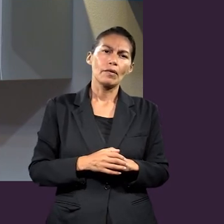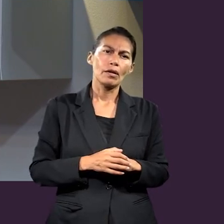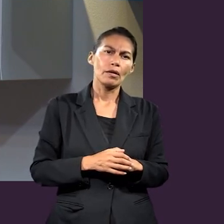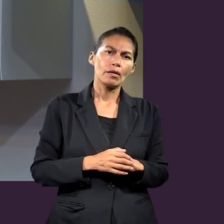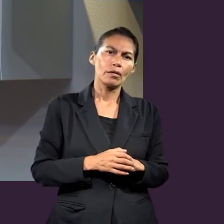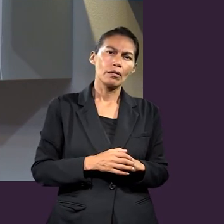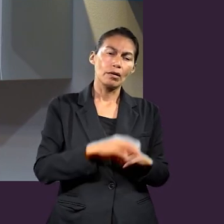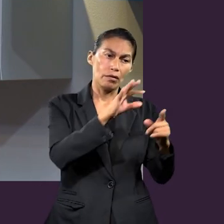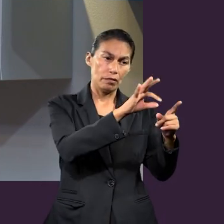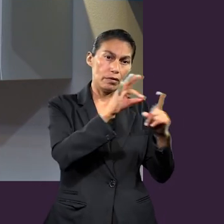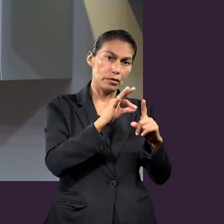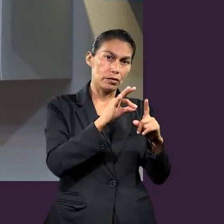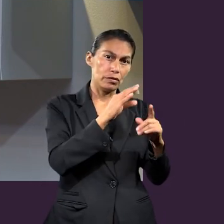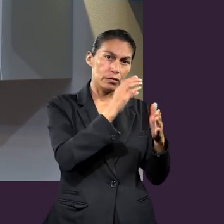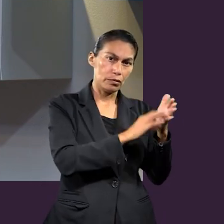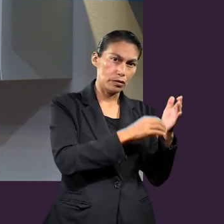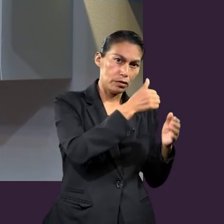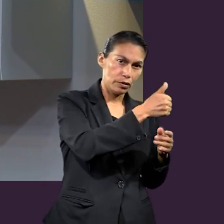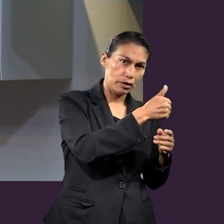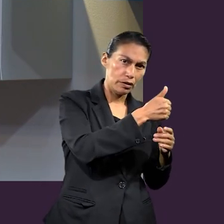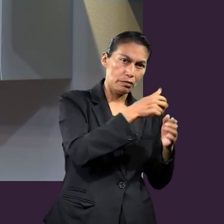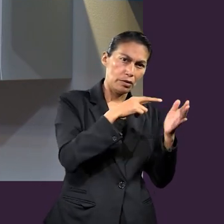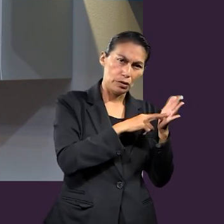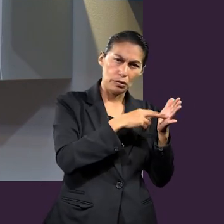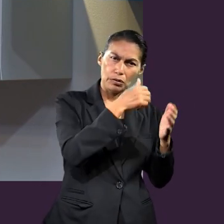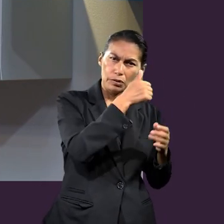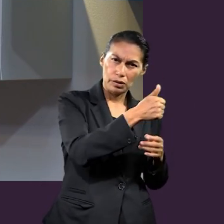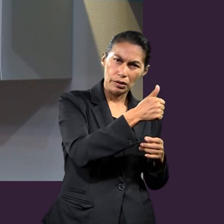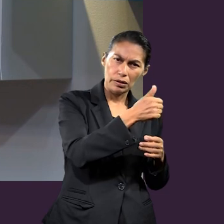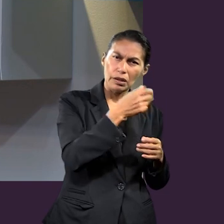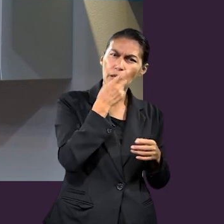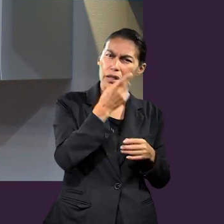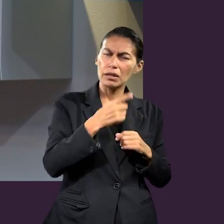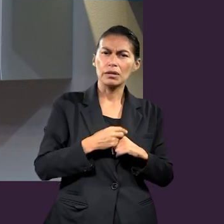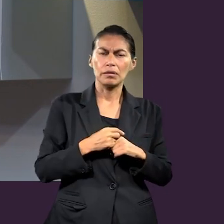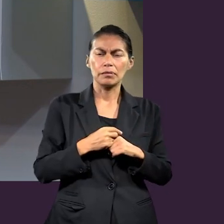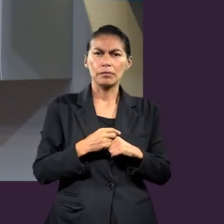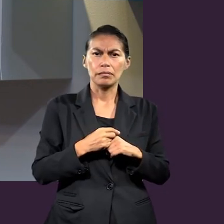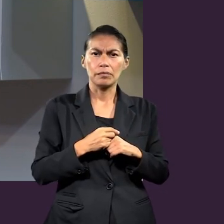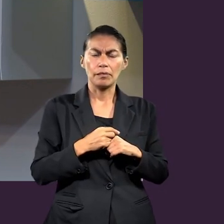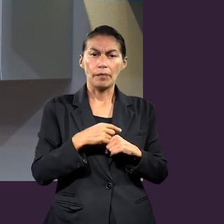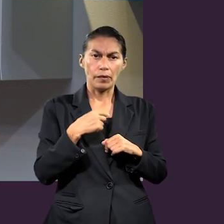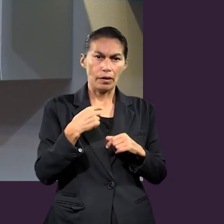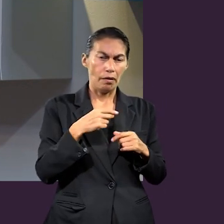El verso 6 nos da a entender que debemos servir,